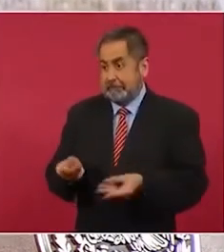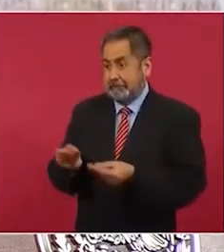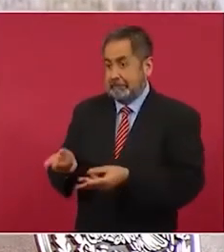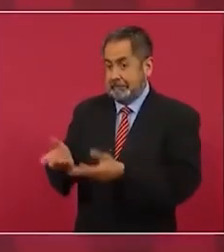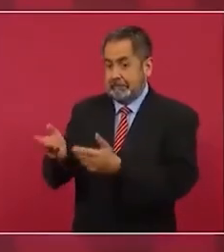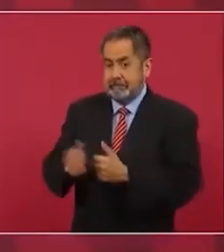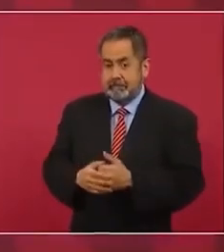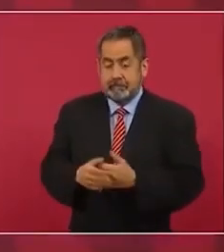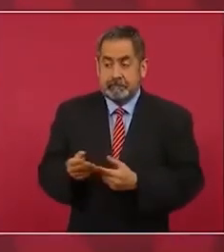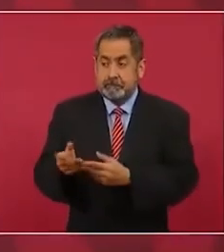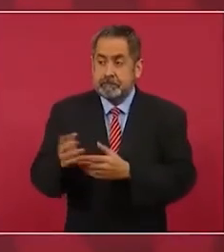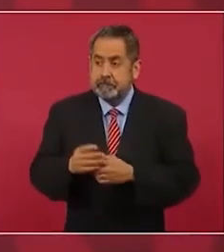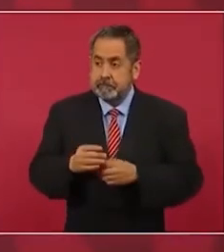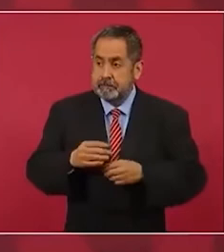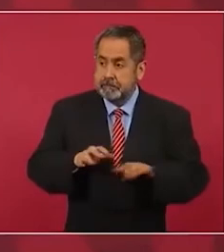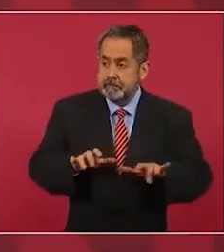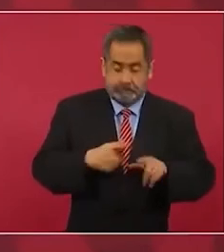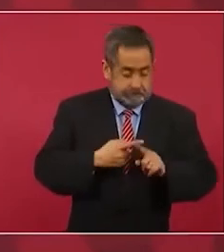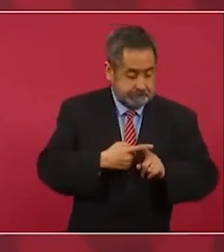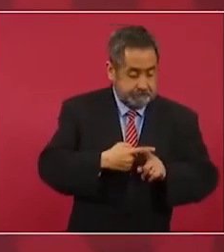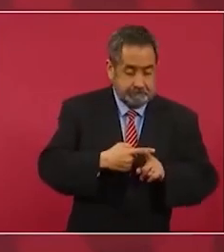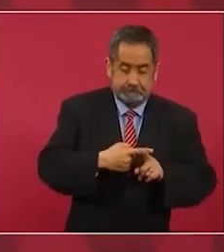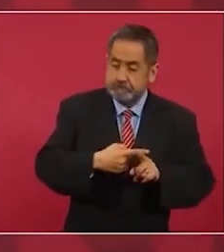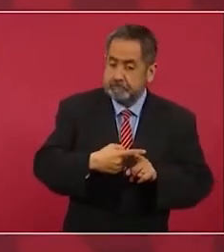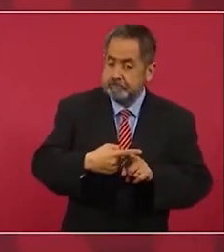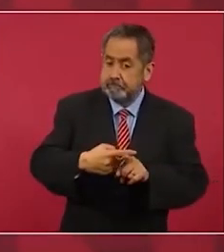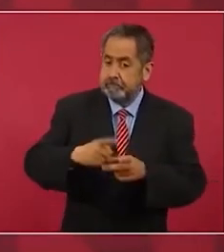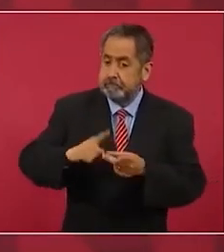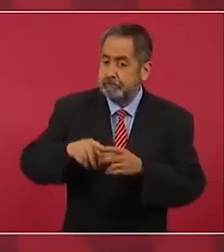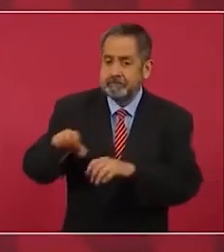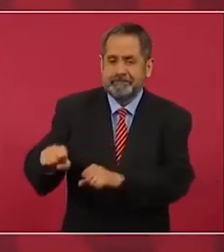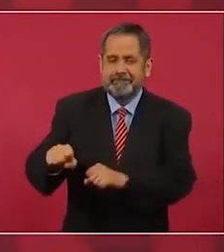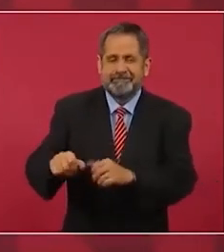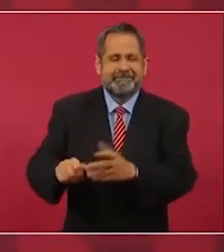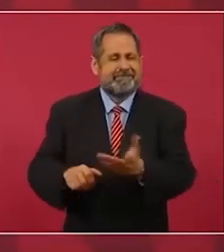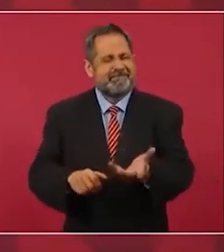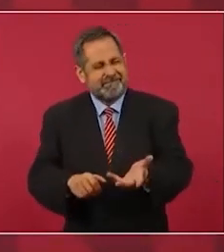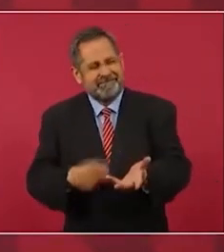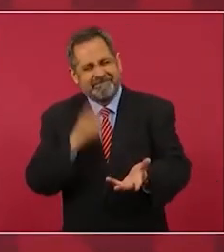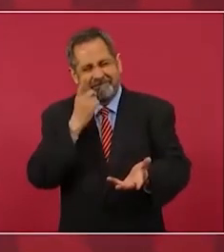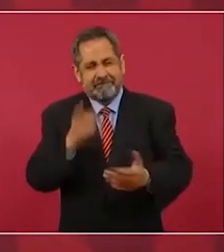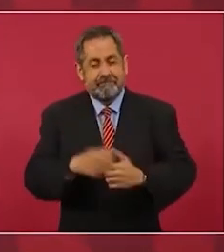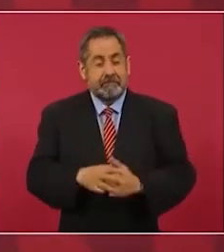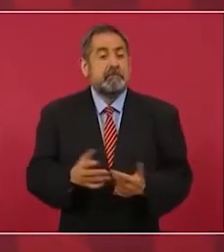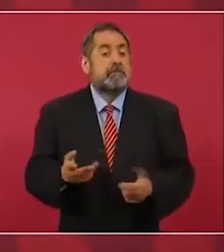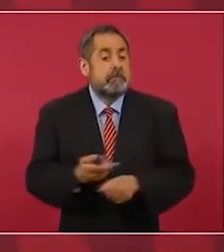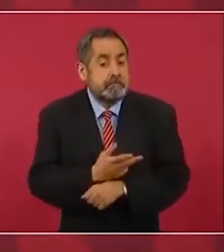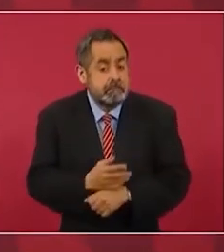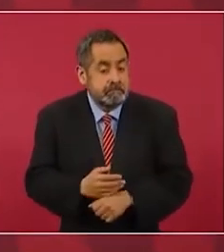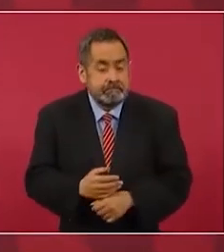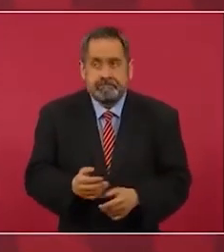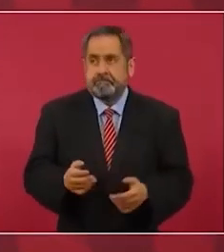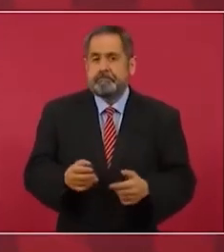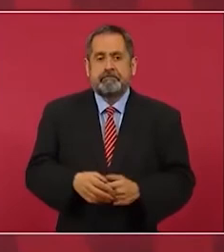a cabo la detención de delincuentes ¿qué sucedió? bueno